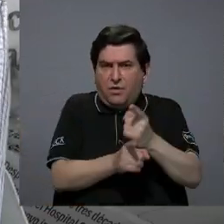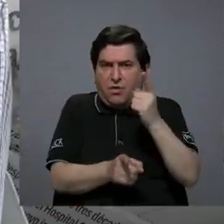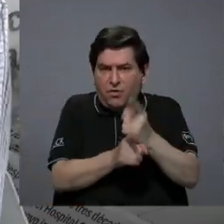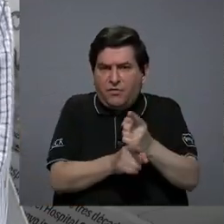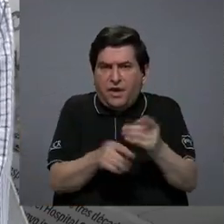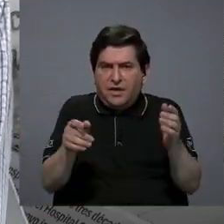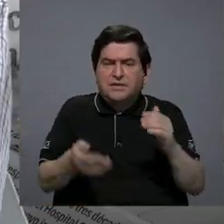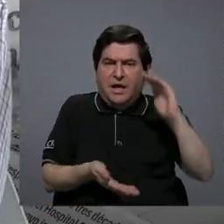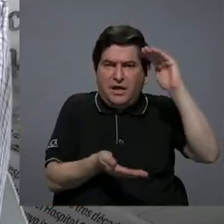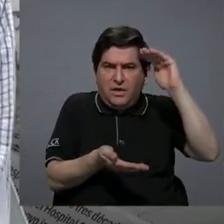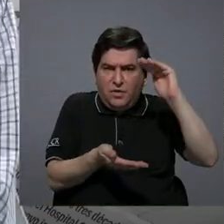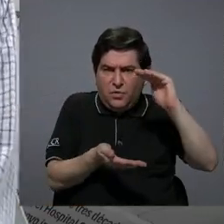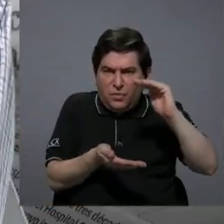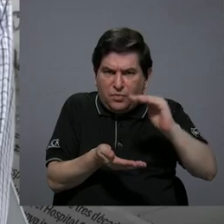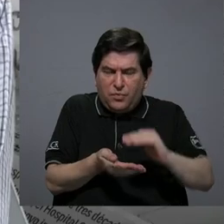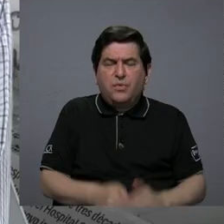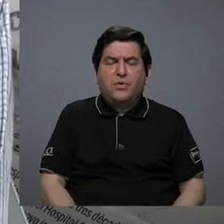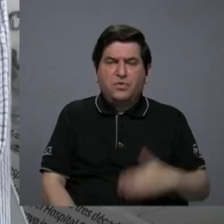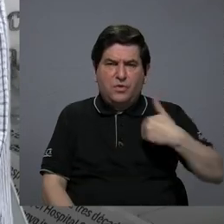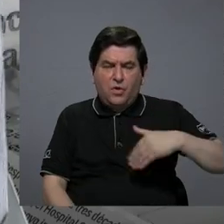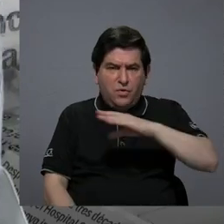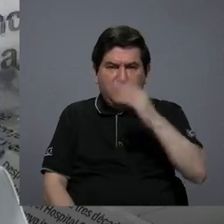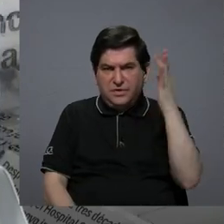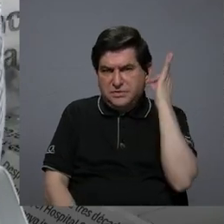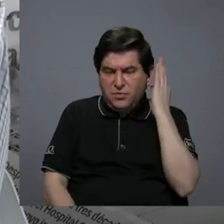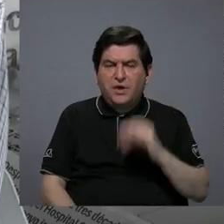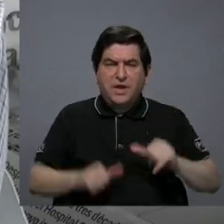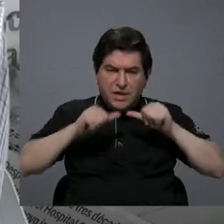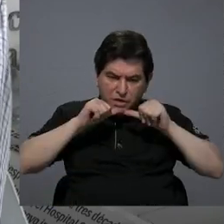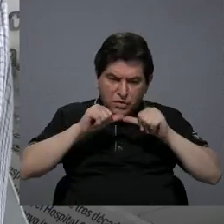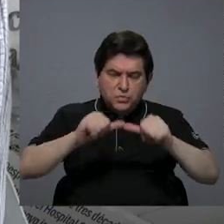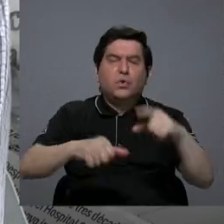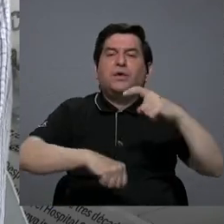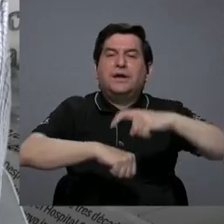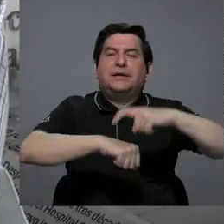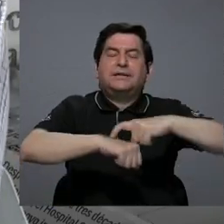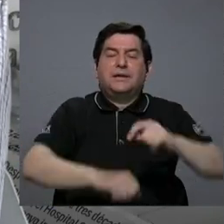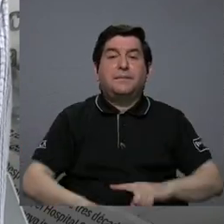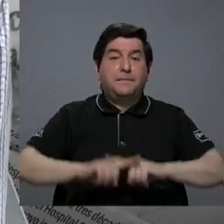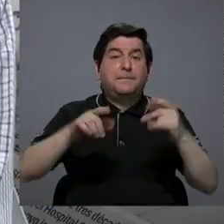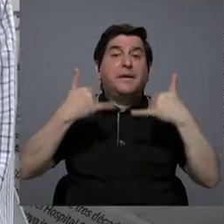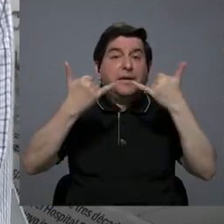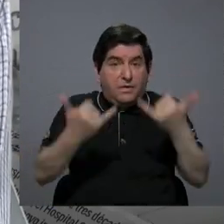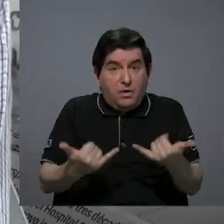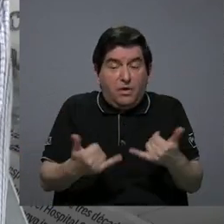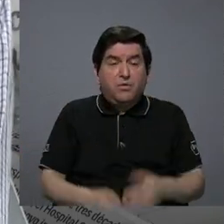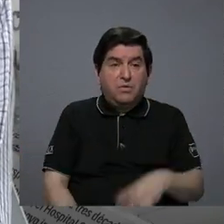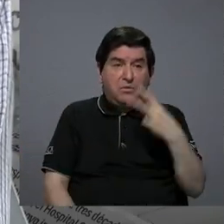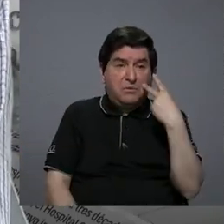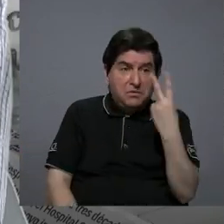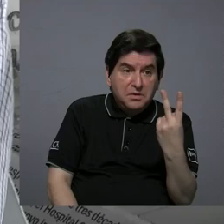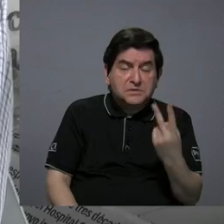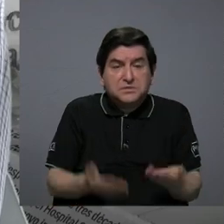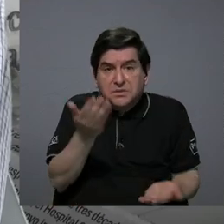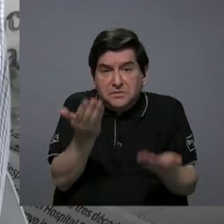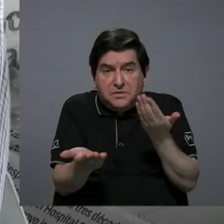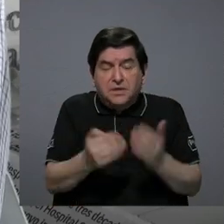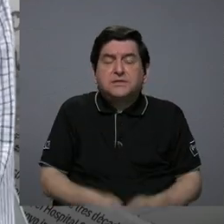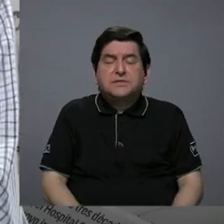esa disminución de la brecha de ingresos entre hombres y mujeres es sostenible en el tiempo. Pero por lo pronto se observa que hay una